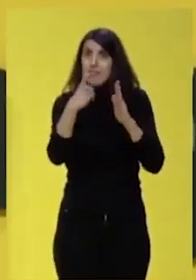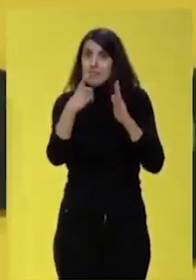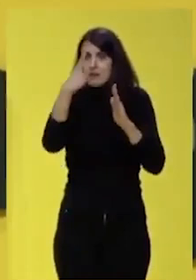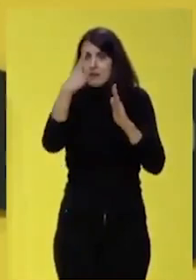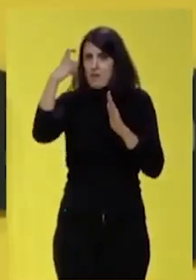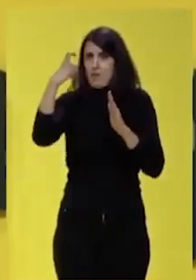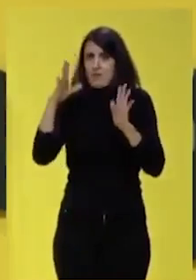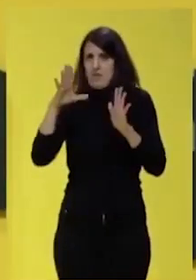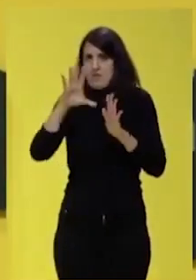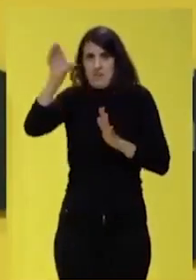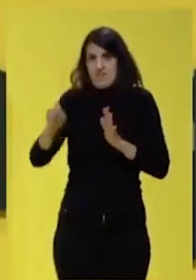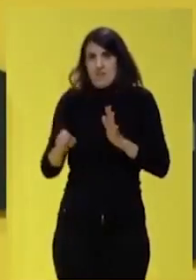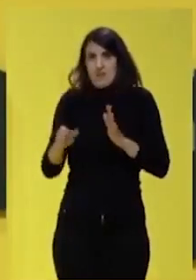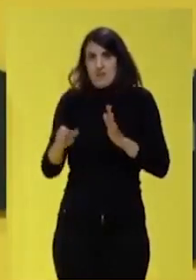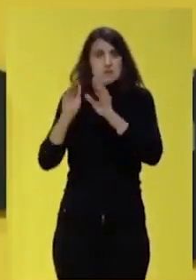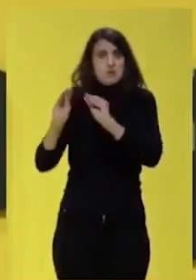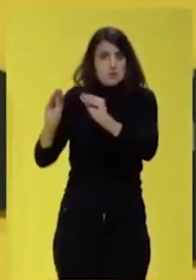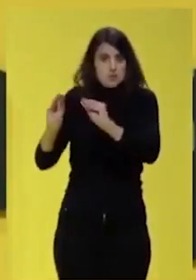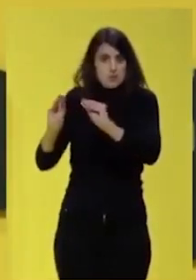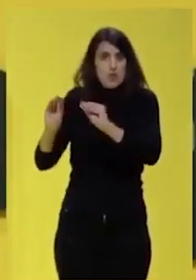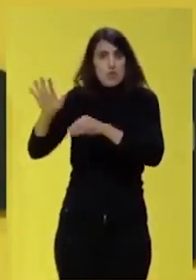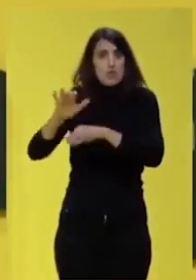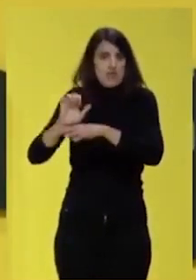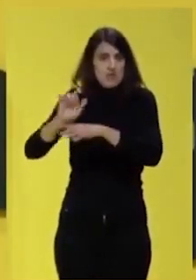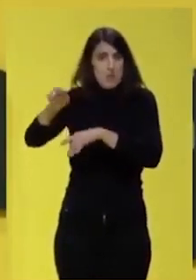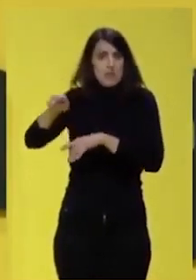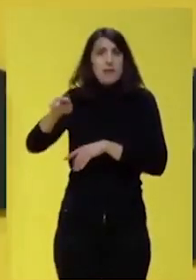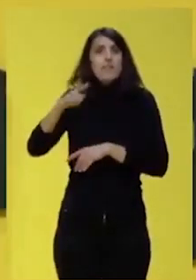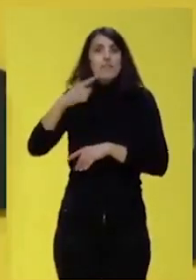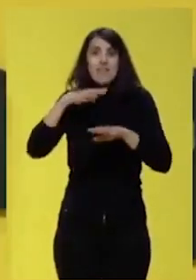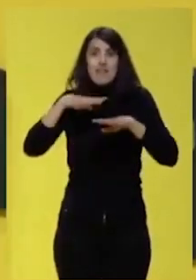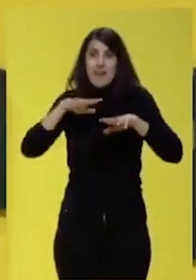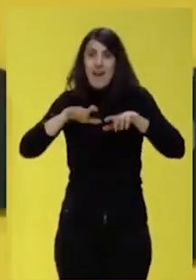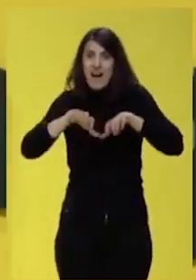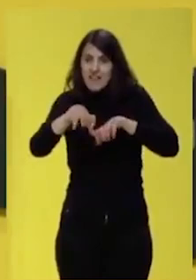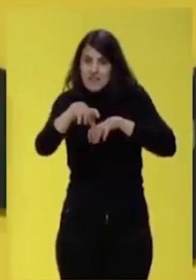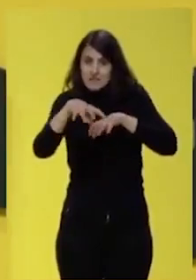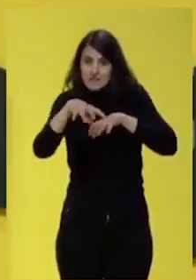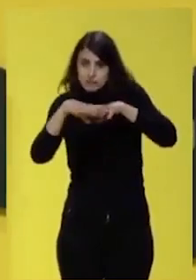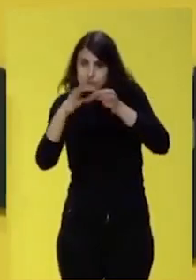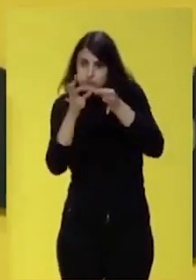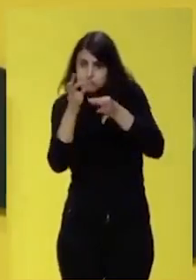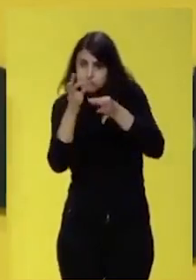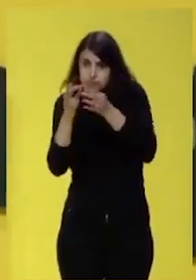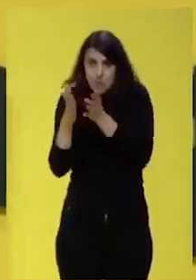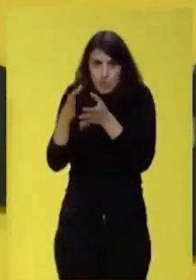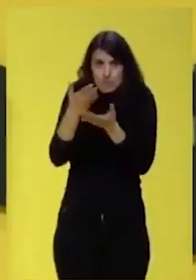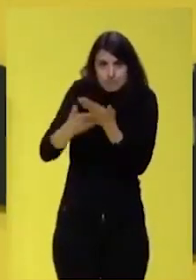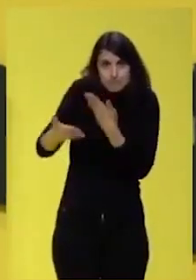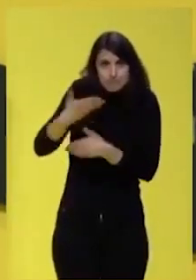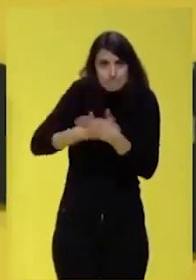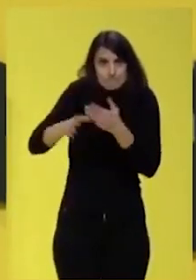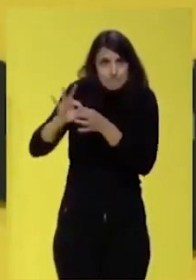dicen los africanos de la zona de Etiopía, cuando las arañas tejen juntas, cuando las arañas tejen